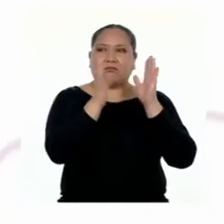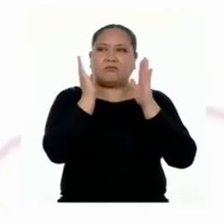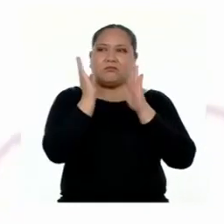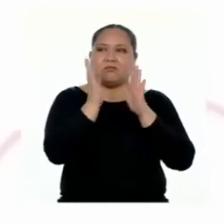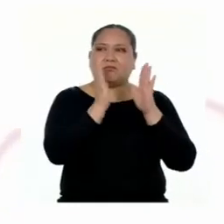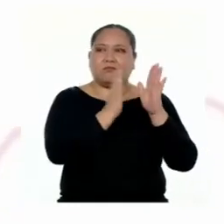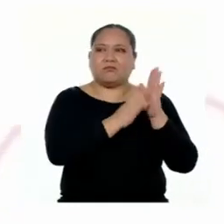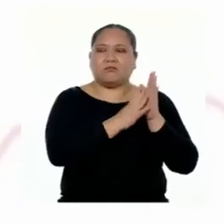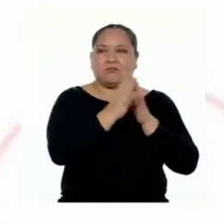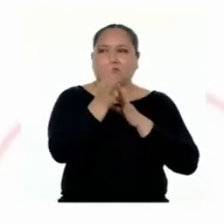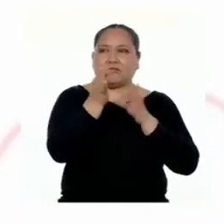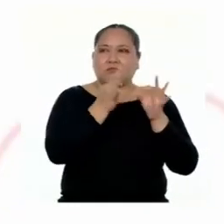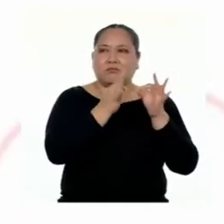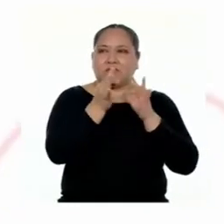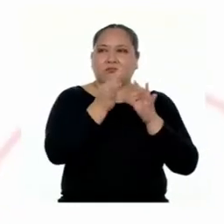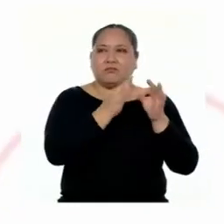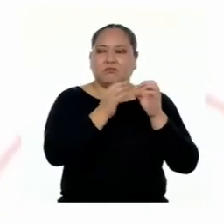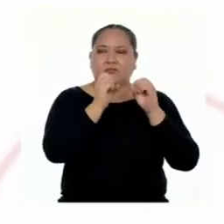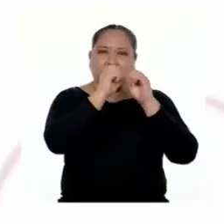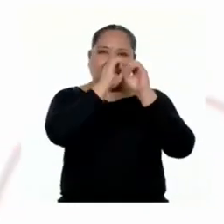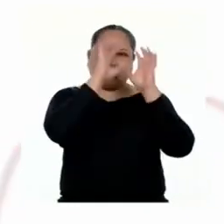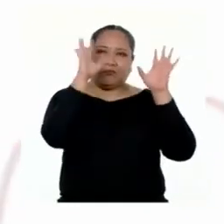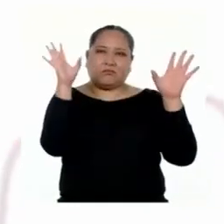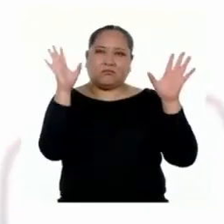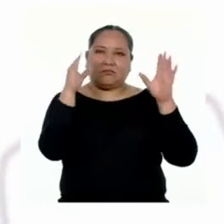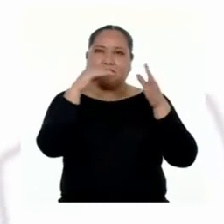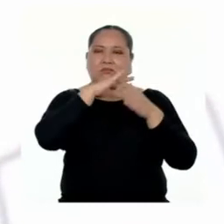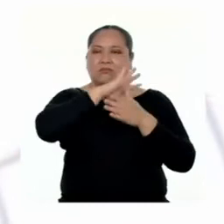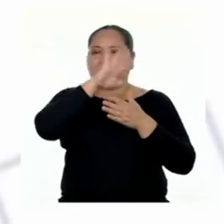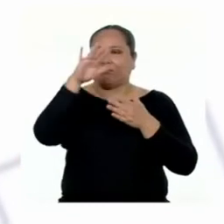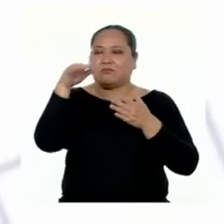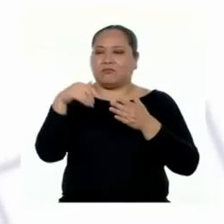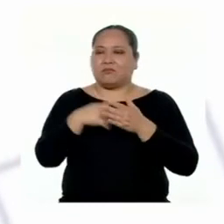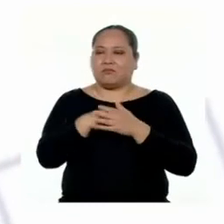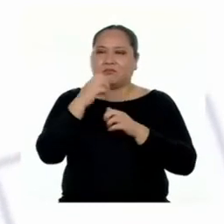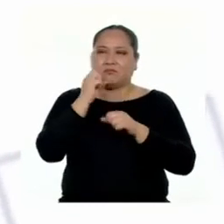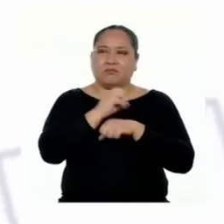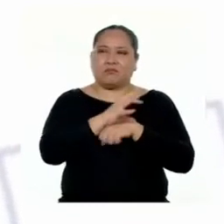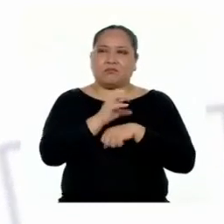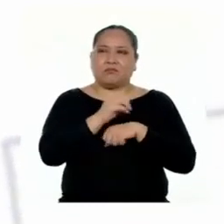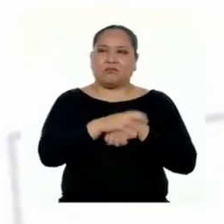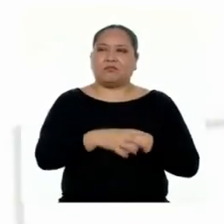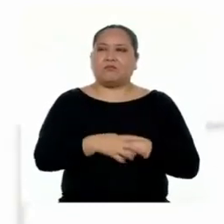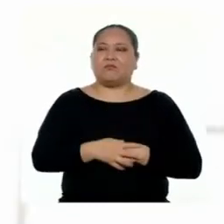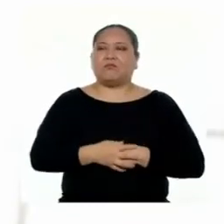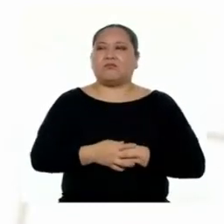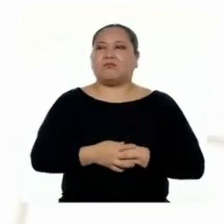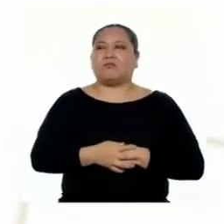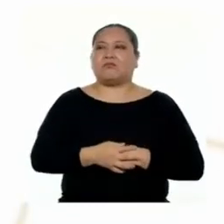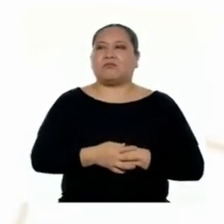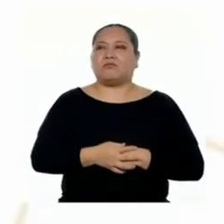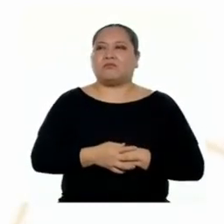Elaborar el sustento de manera clara en todas las recomendaciones.